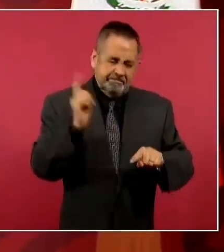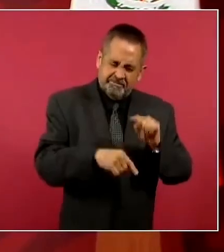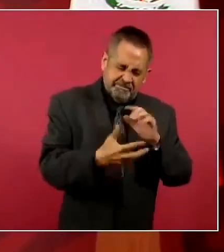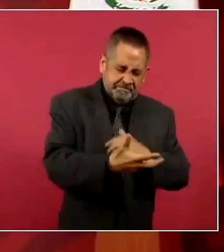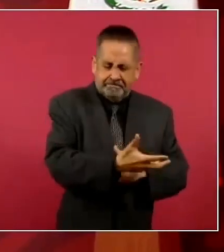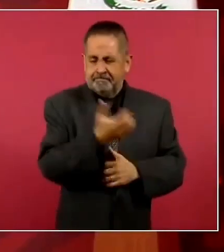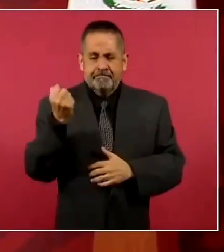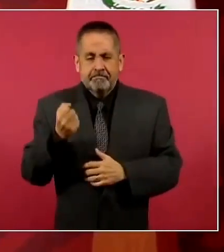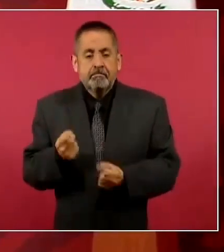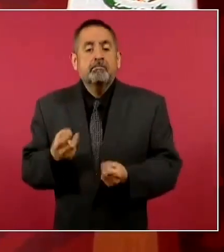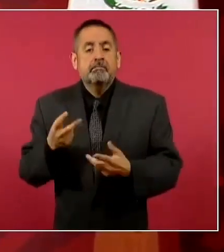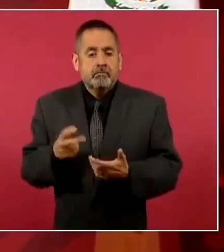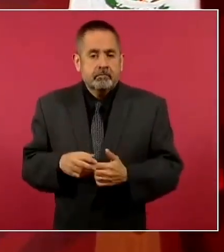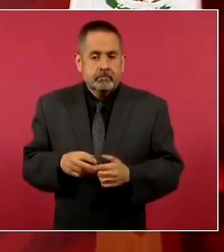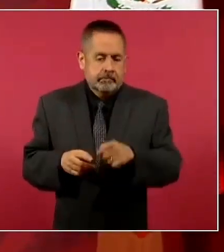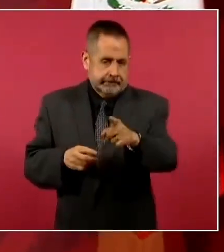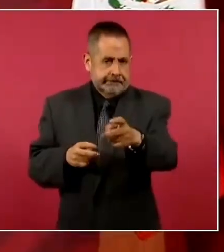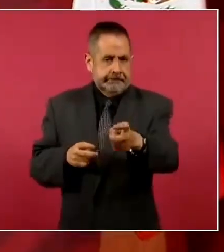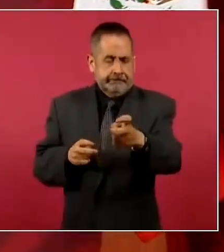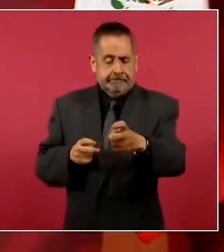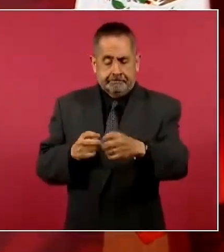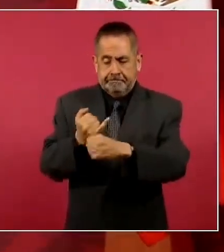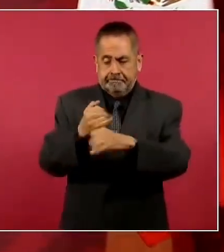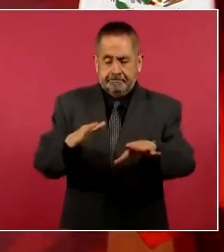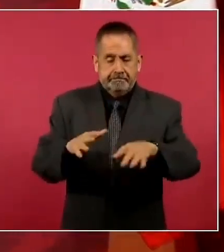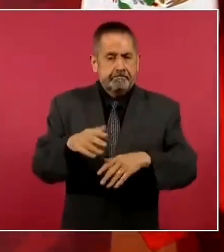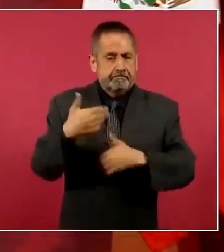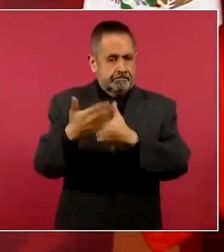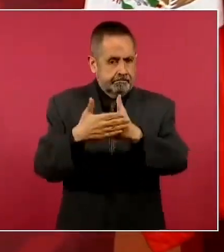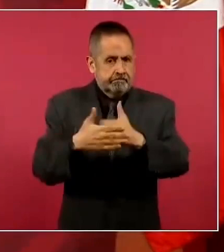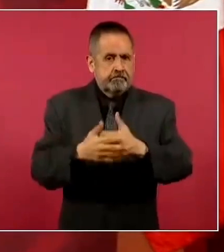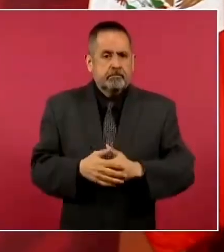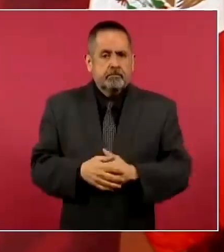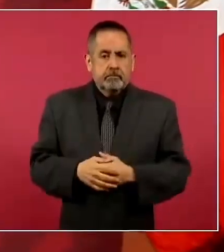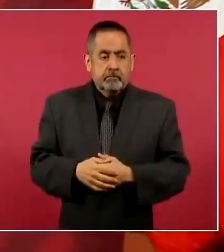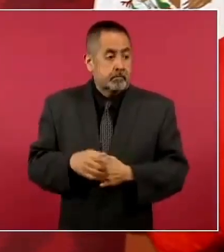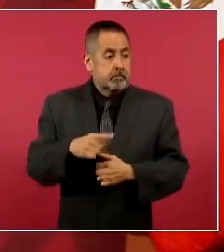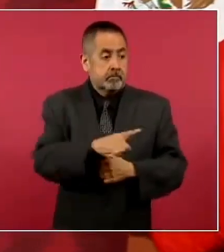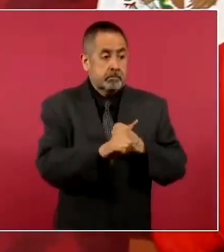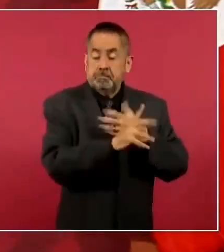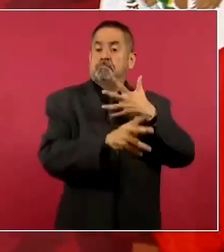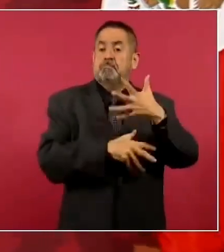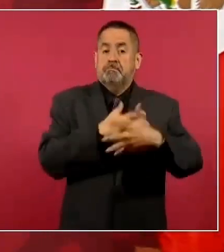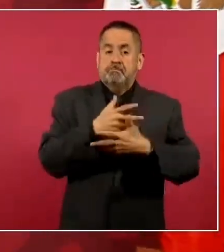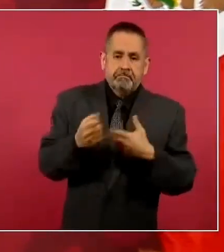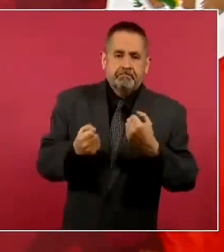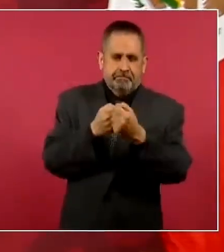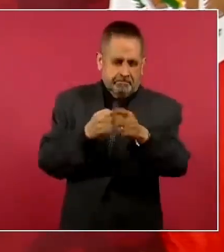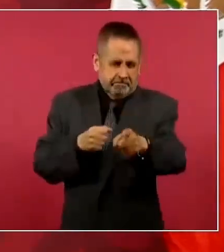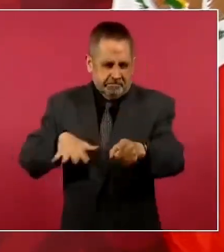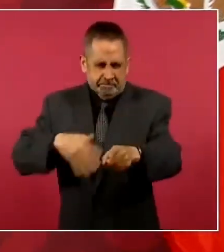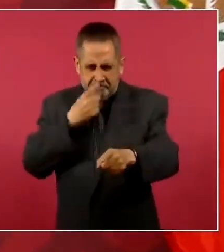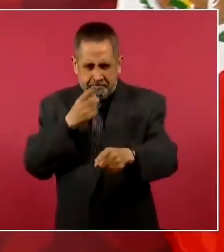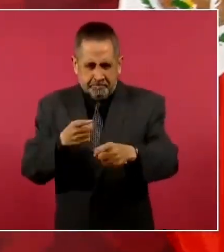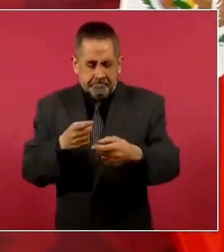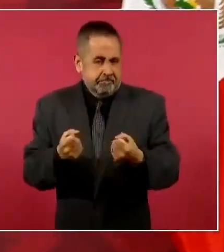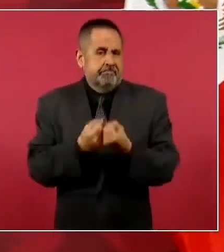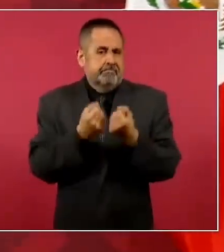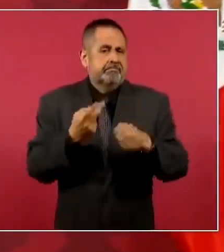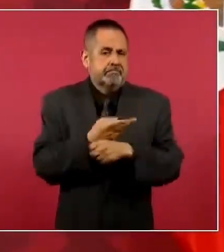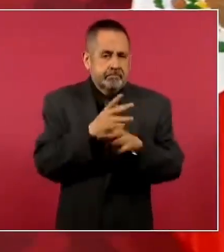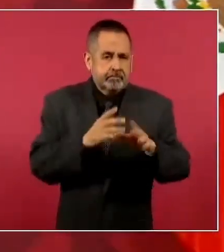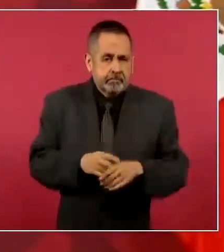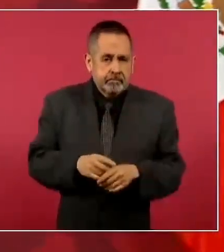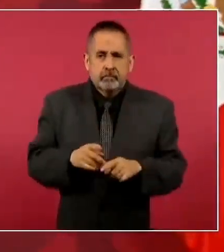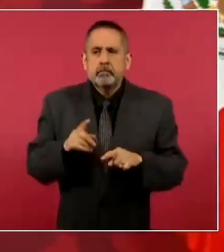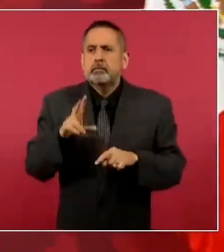sobre eso y si hay reacciones, lo que tú mencionas, pero no es